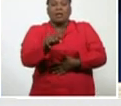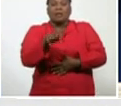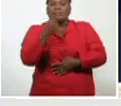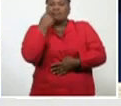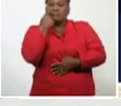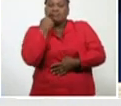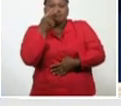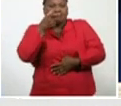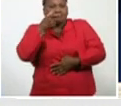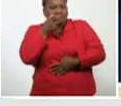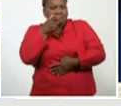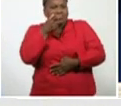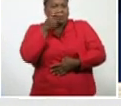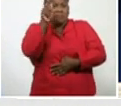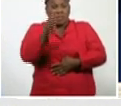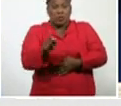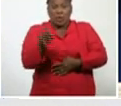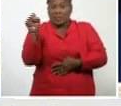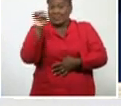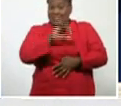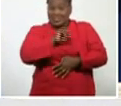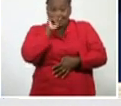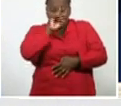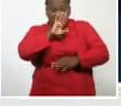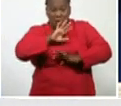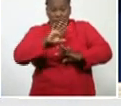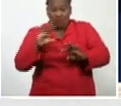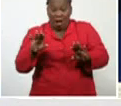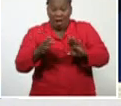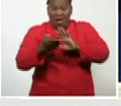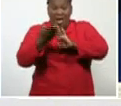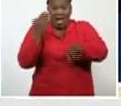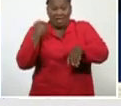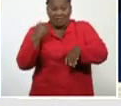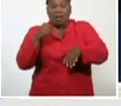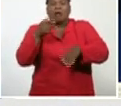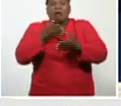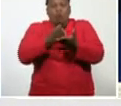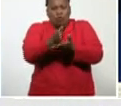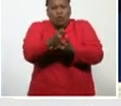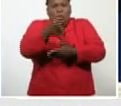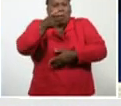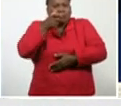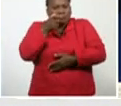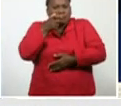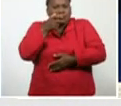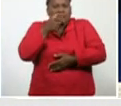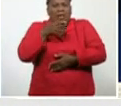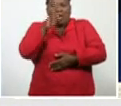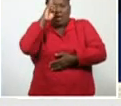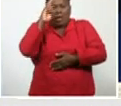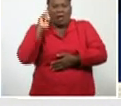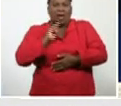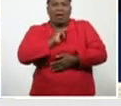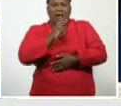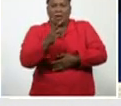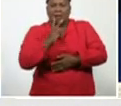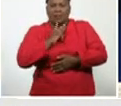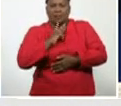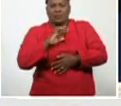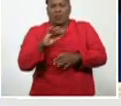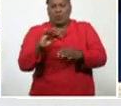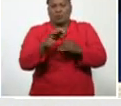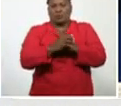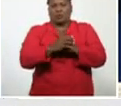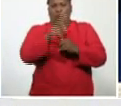paciente, convalesciente, o sea, ya se curó, ya está de alta, y como también explicamos, en una conferencia, pues, se sigue, por una